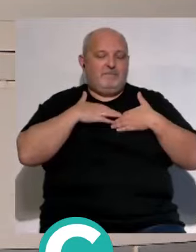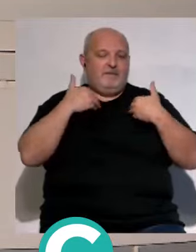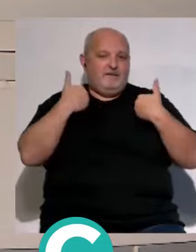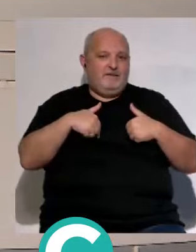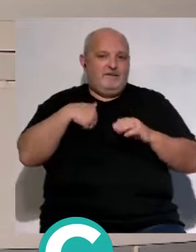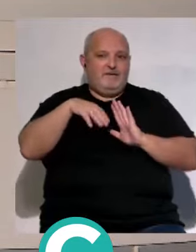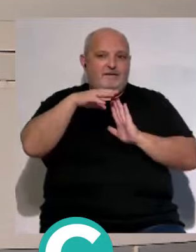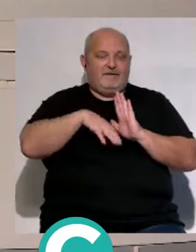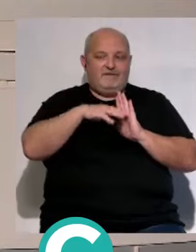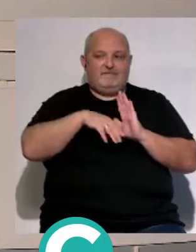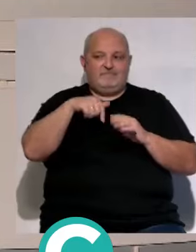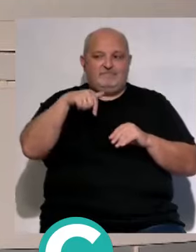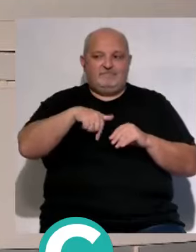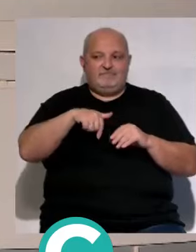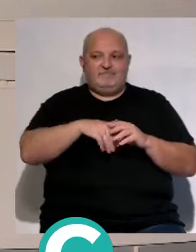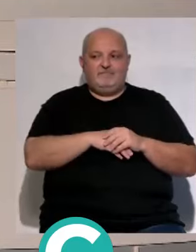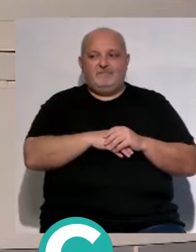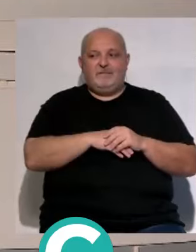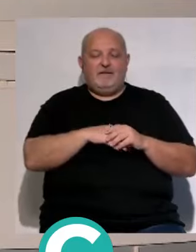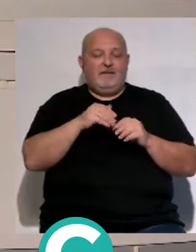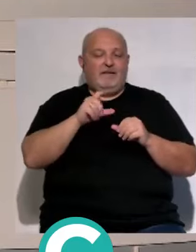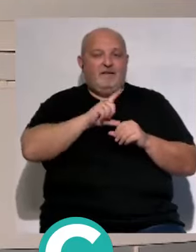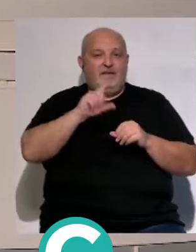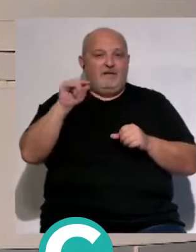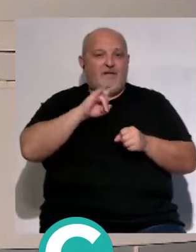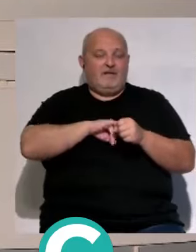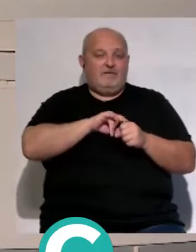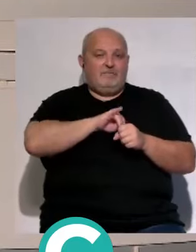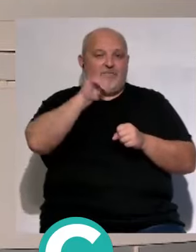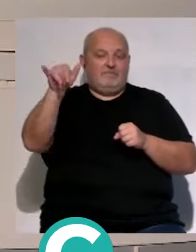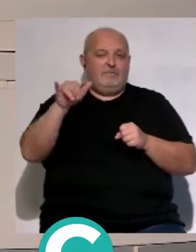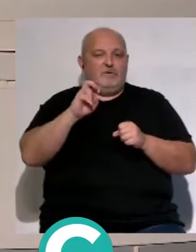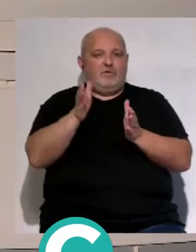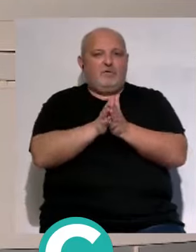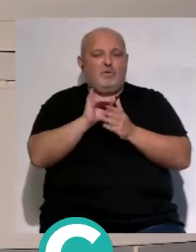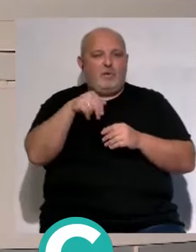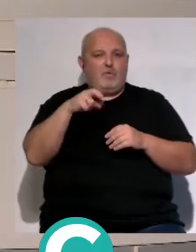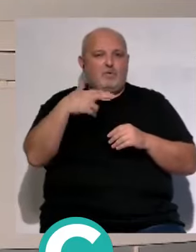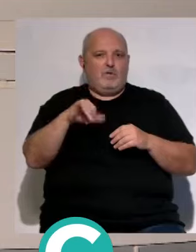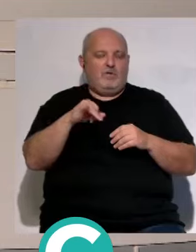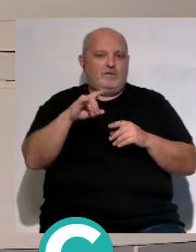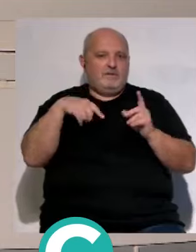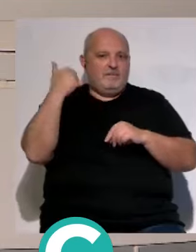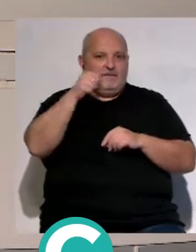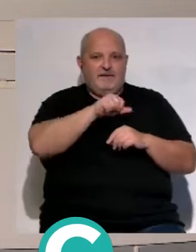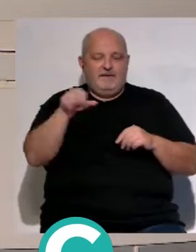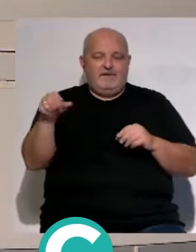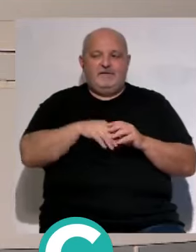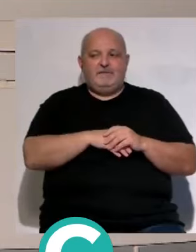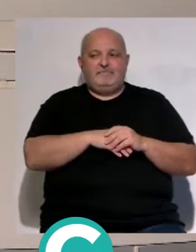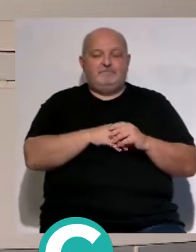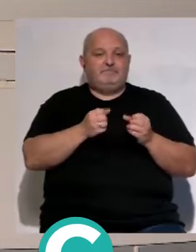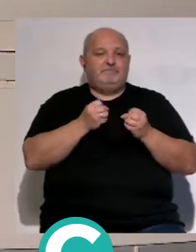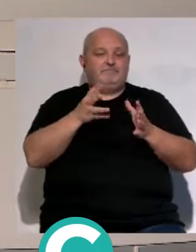mesa de la red de televisión municipal porque nos marchamos el lunes a El Salvador estará el compañero Juan Muñoz en la próxima semana y